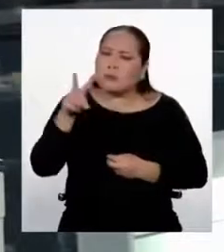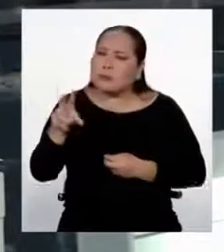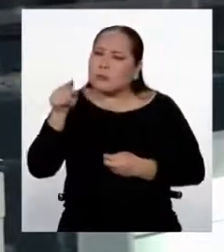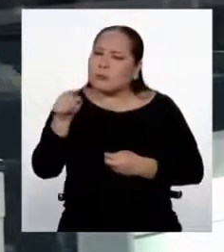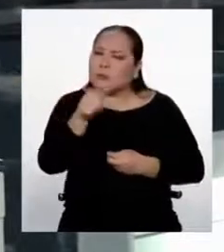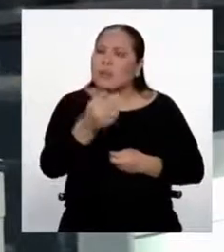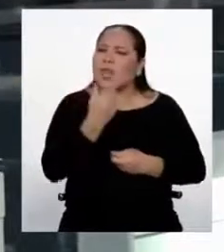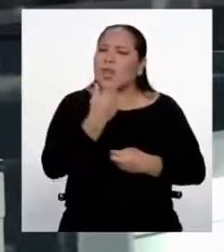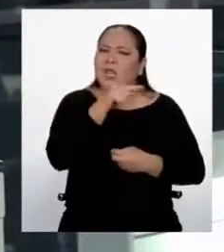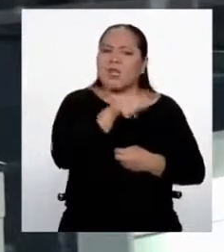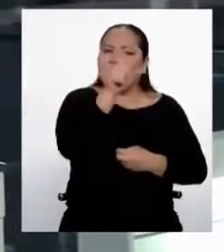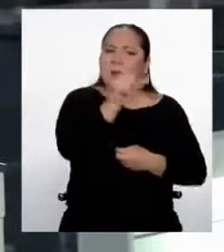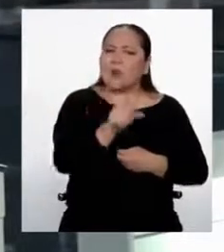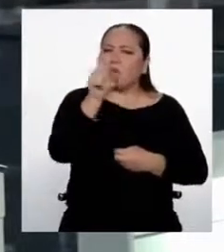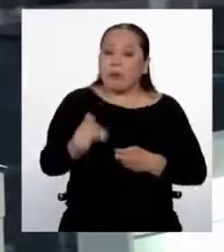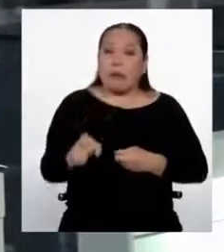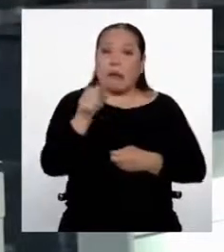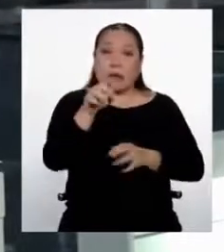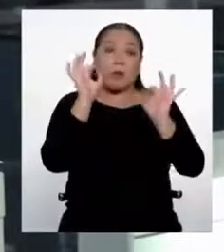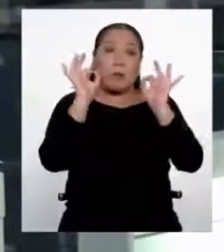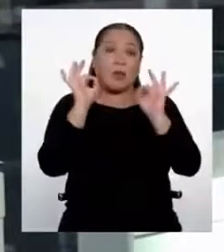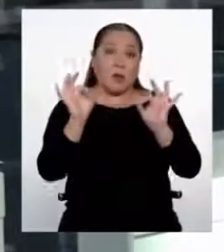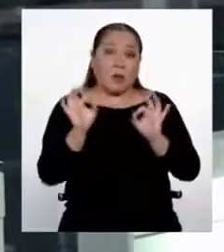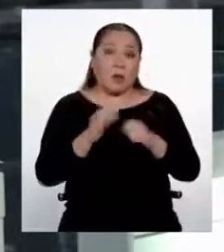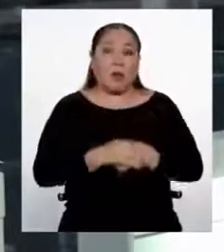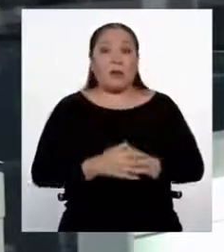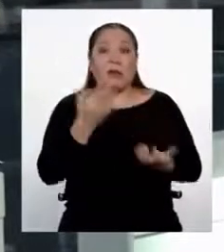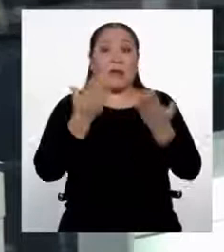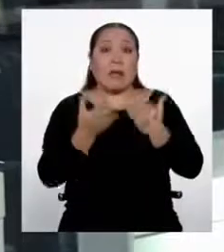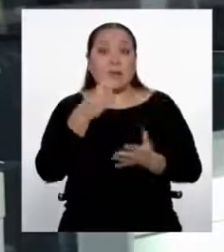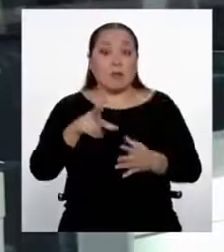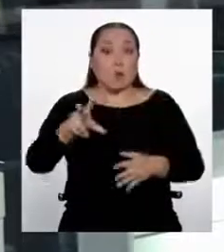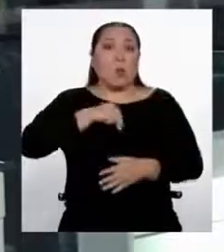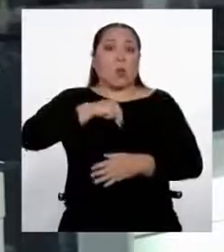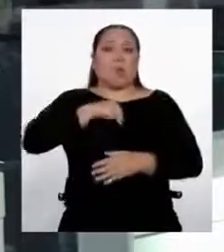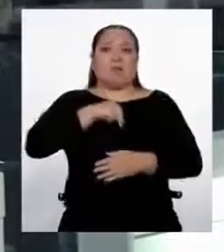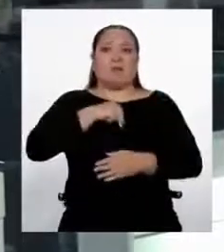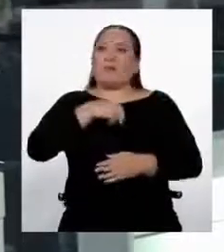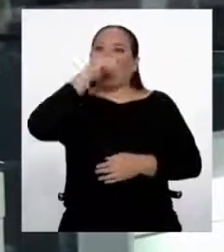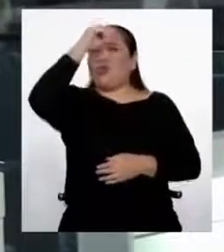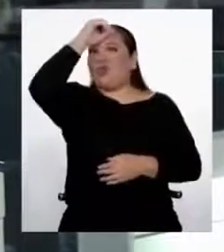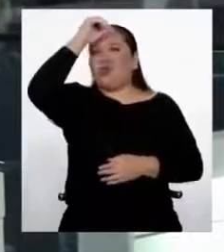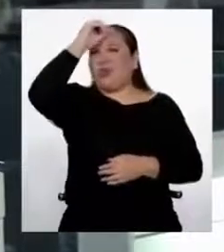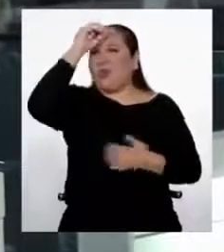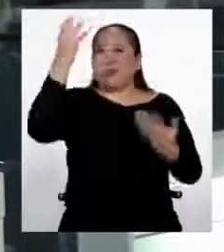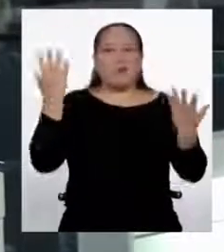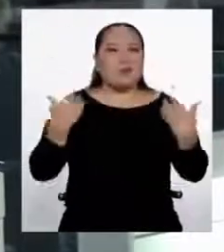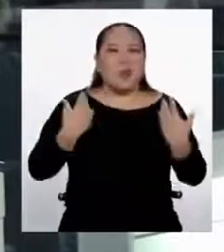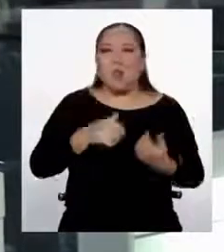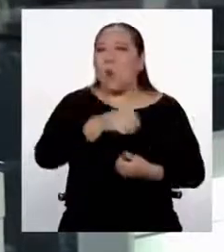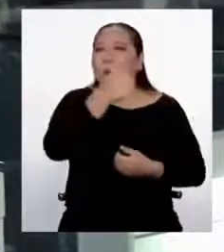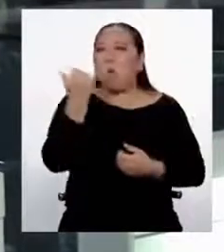correctamente a las personas que podrían estar en riesgo. Normalmente, nosotros no sabemos si tenemos alguna otra enfermedad junto